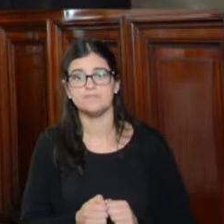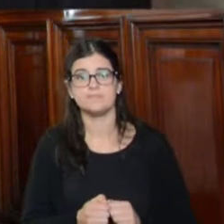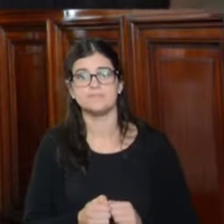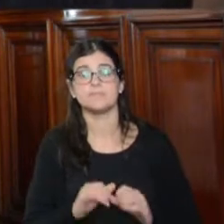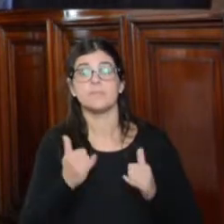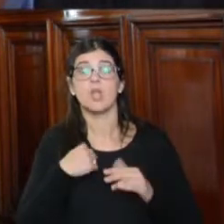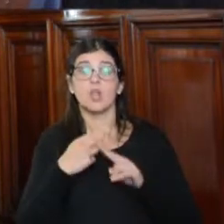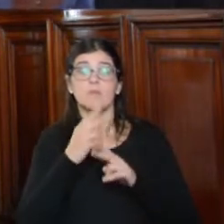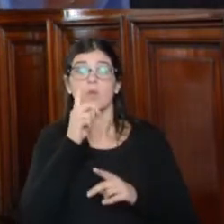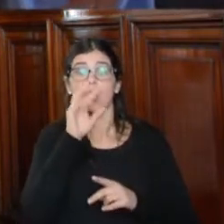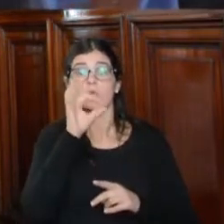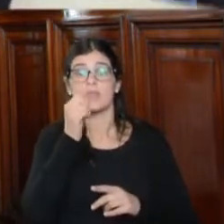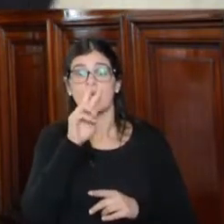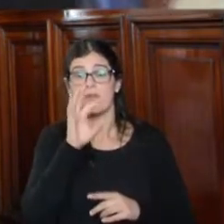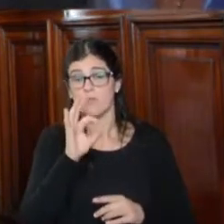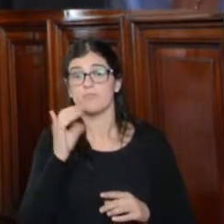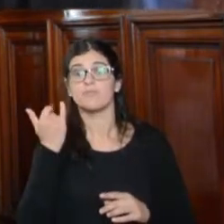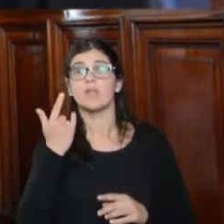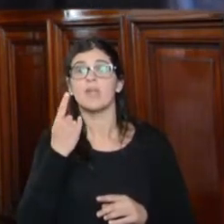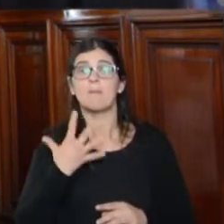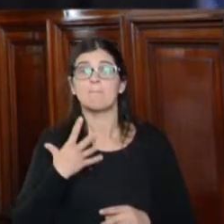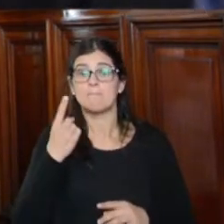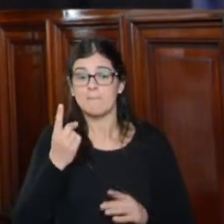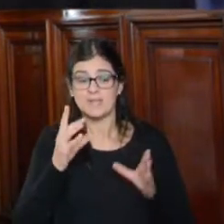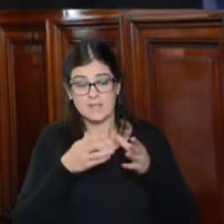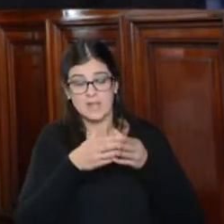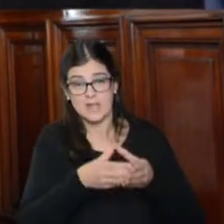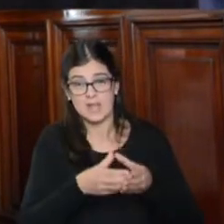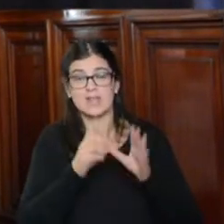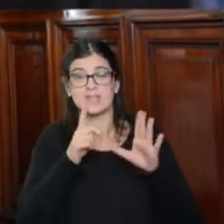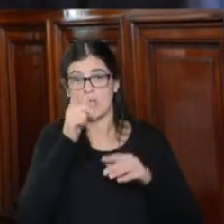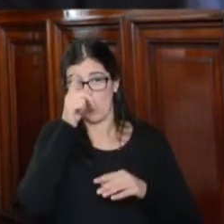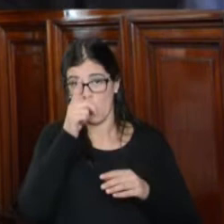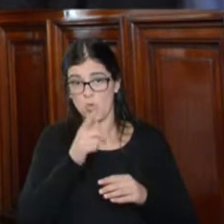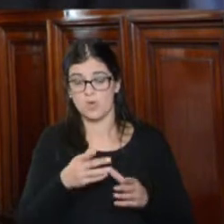Mi nombre es Gustavo Ciampa, soy presidente de la Corriente de Abogados Laboralistas 7 de julio.